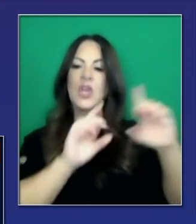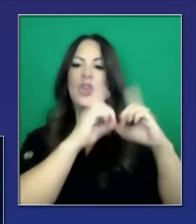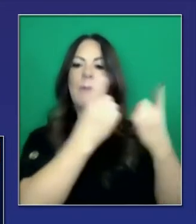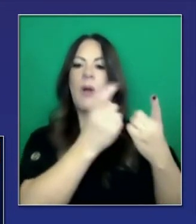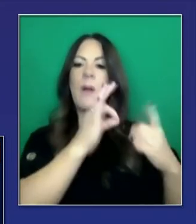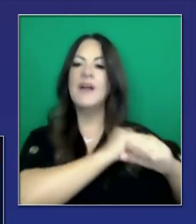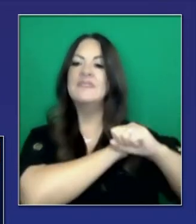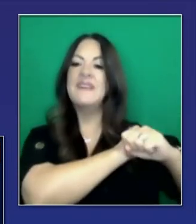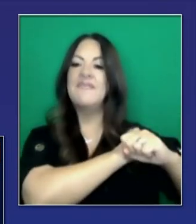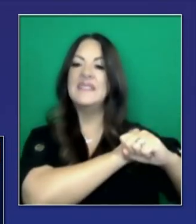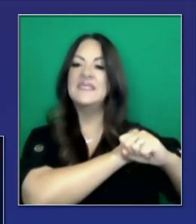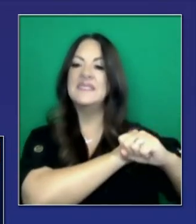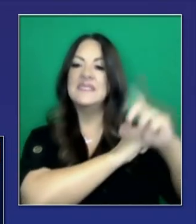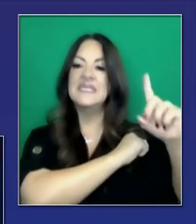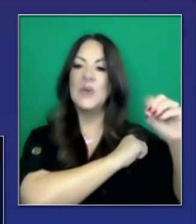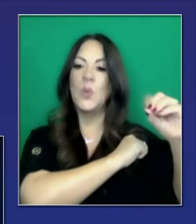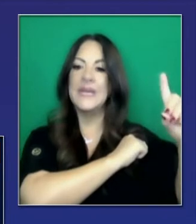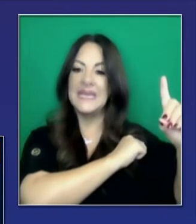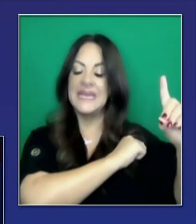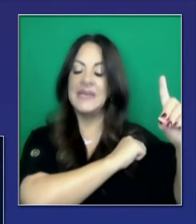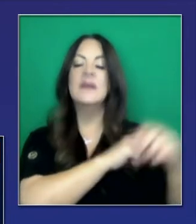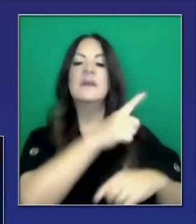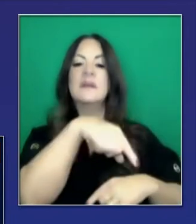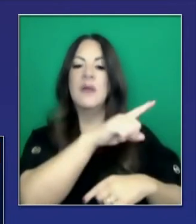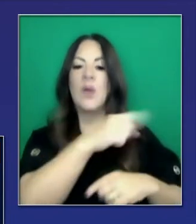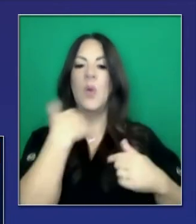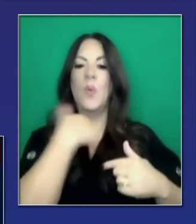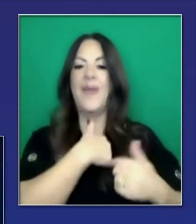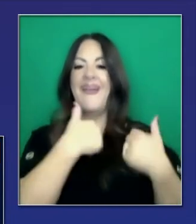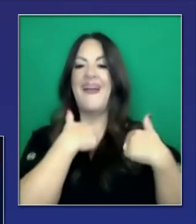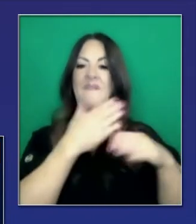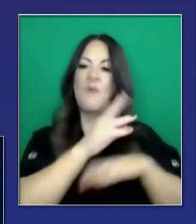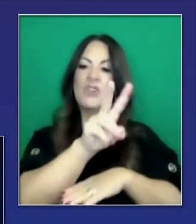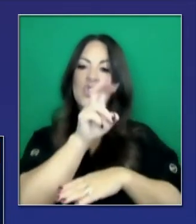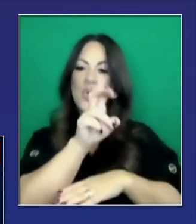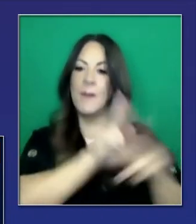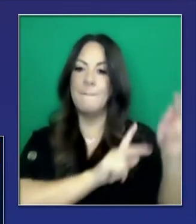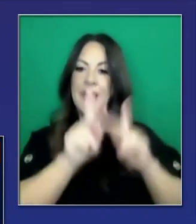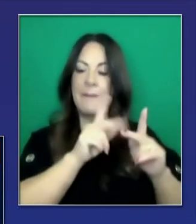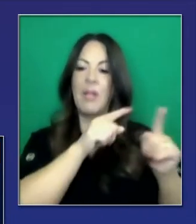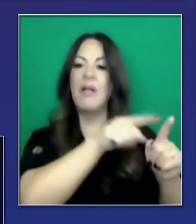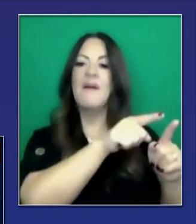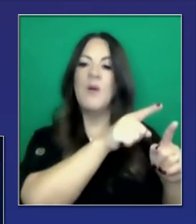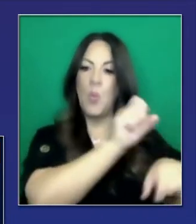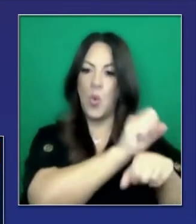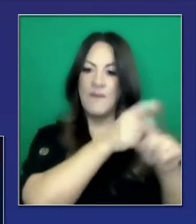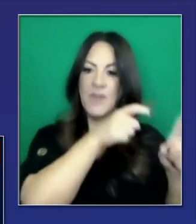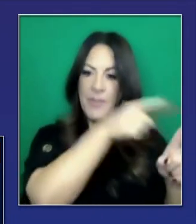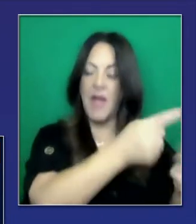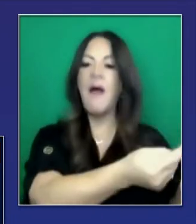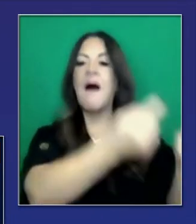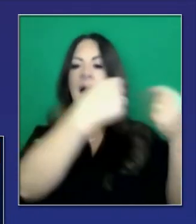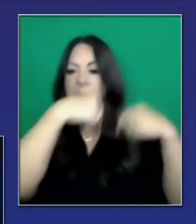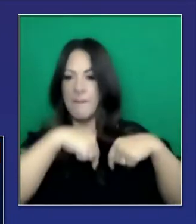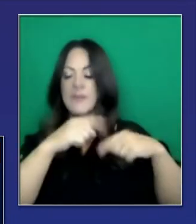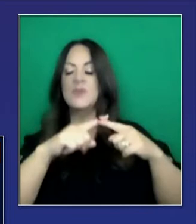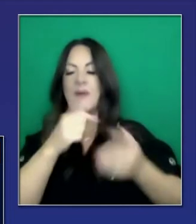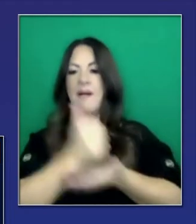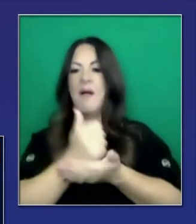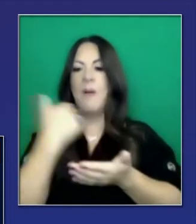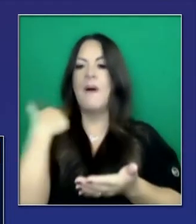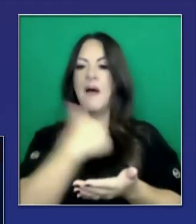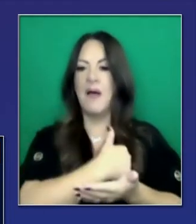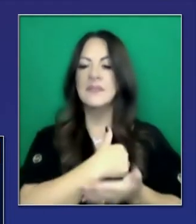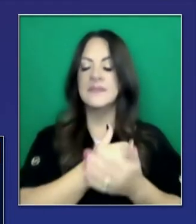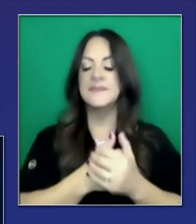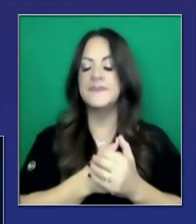el Departamento de Defensa. También 10 equipos. Hemos pedido a 200 personas. Hasta ahora hemos recibido de 75